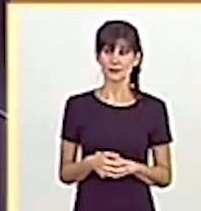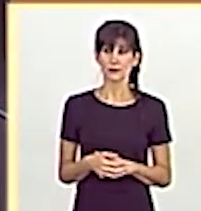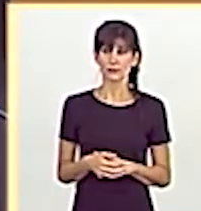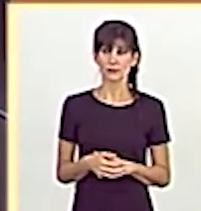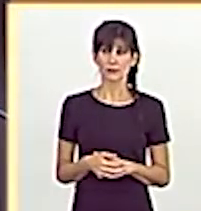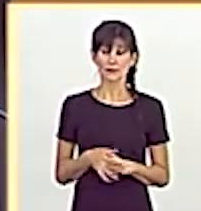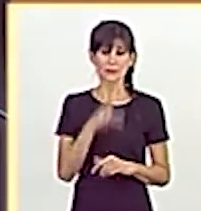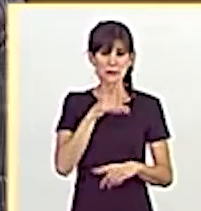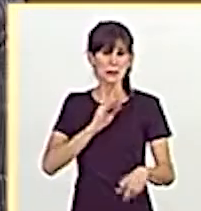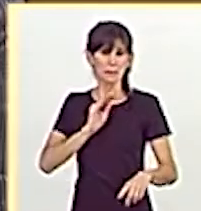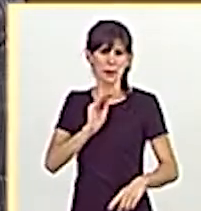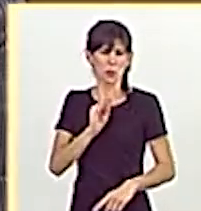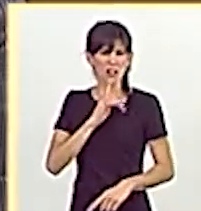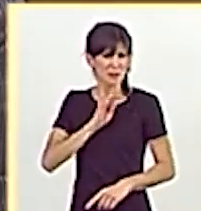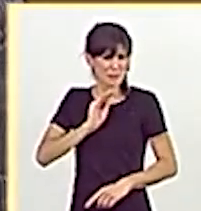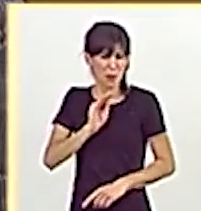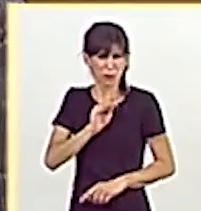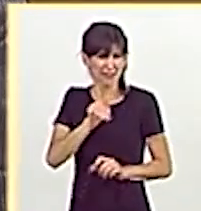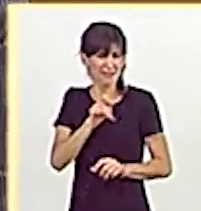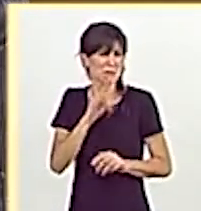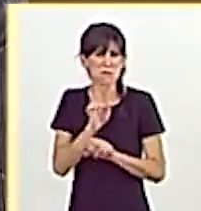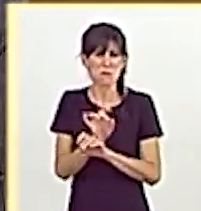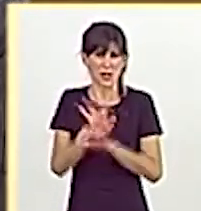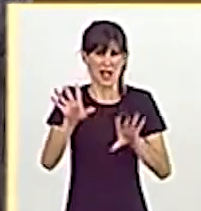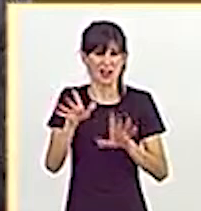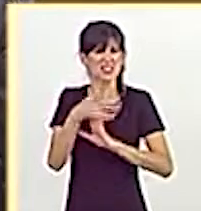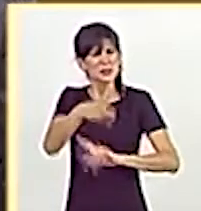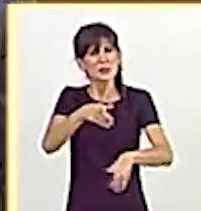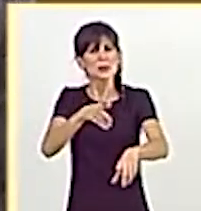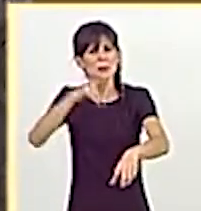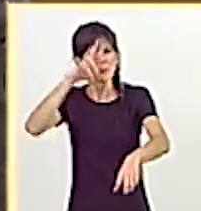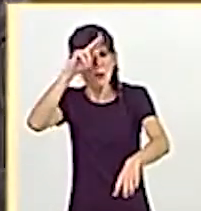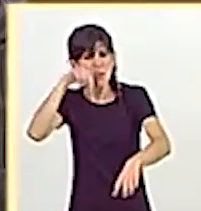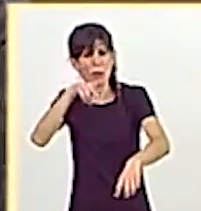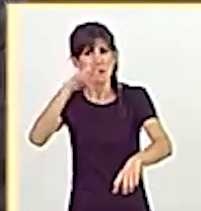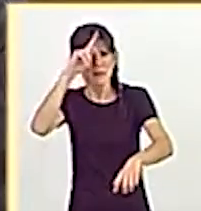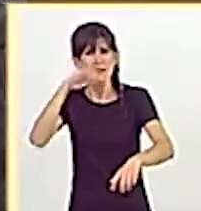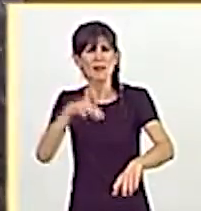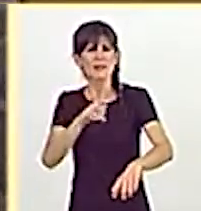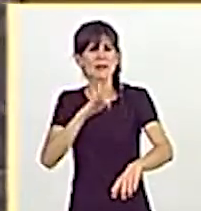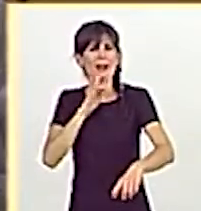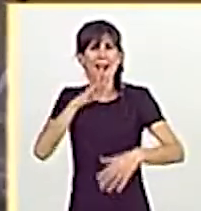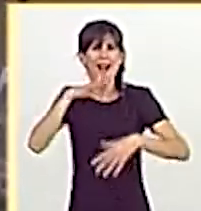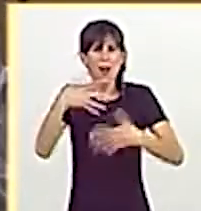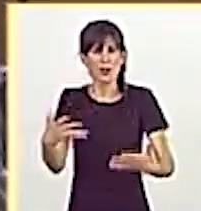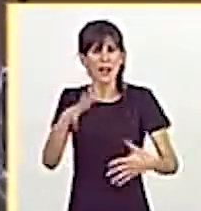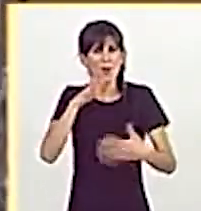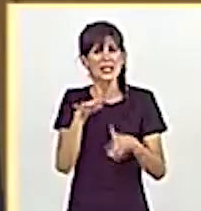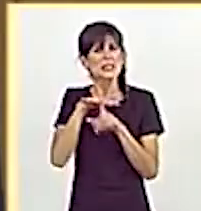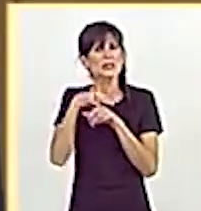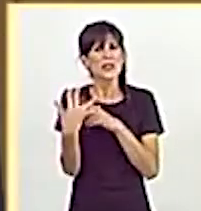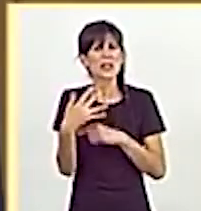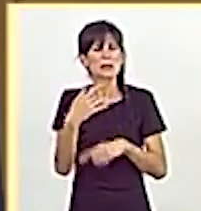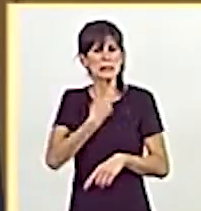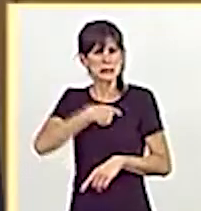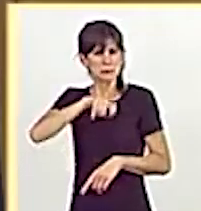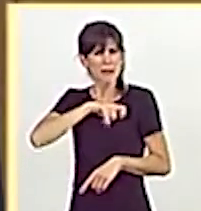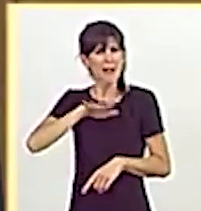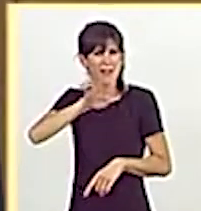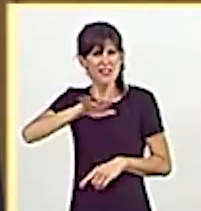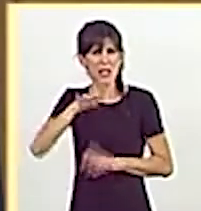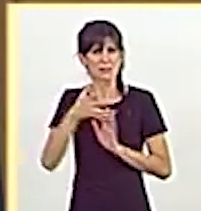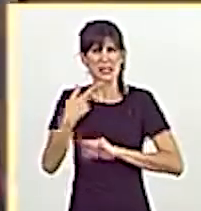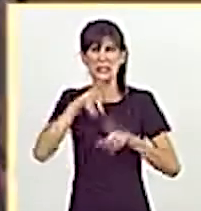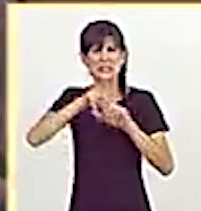La pregunta es muy clara, señora Calvo. ¿Le preocupa a usted cómo está actualmente la situación del país y de nuestras